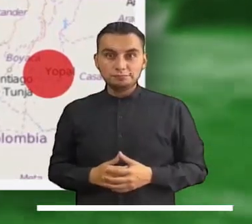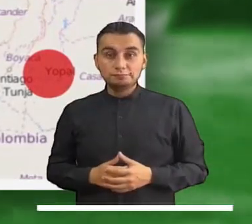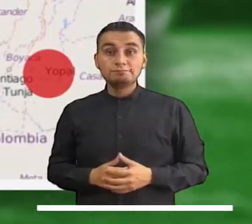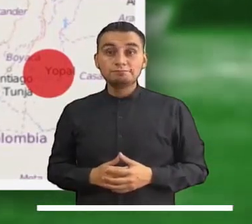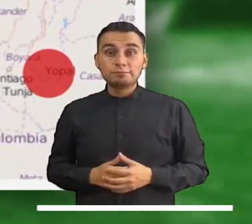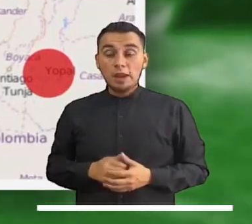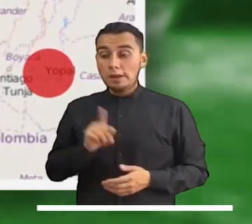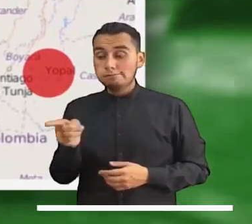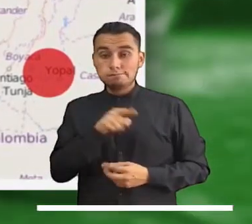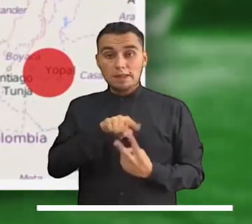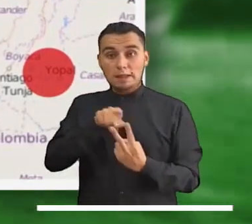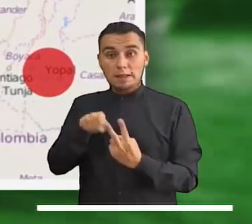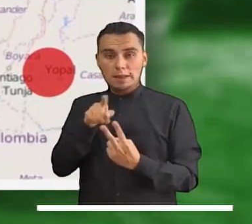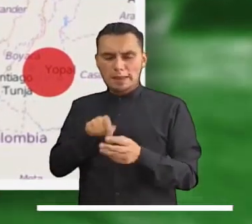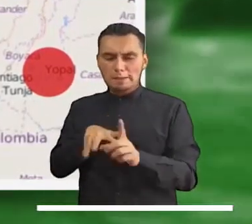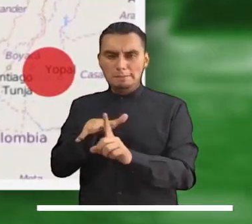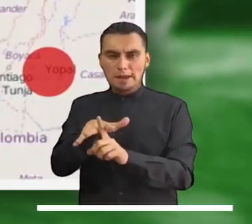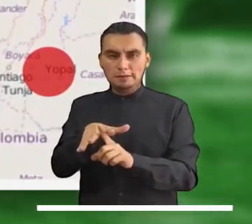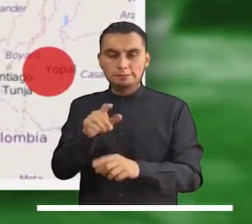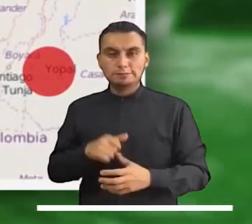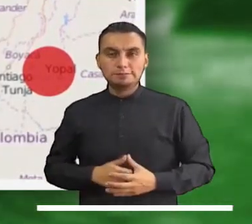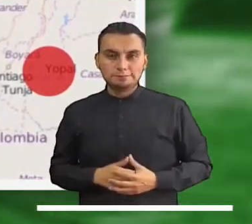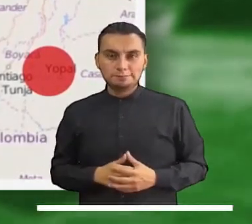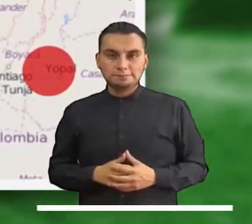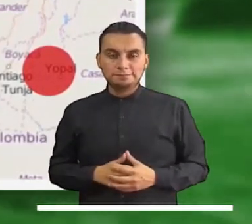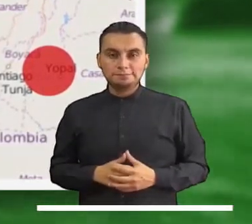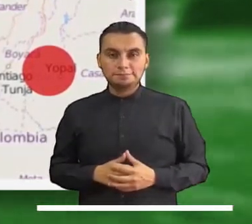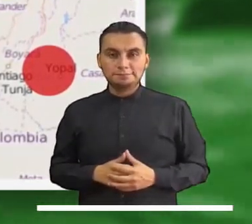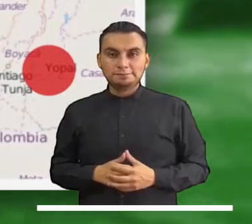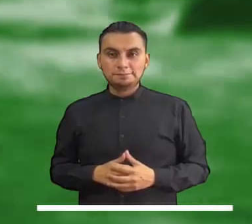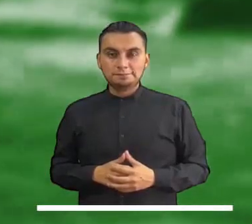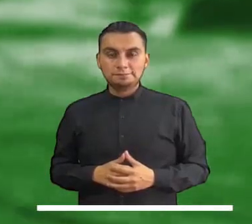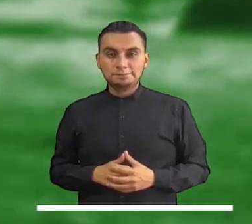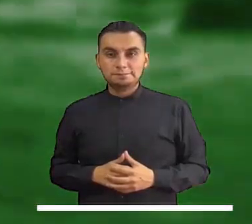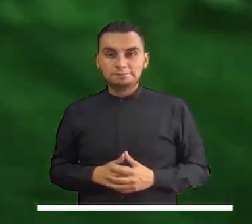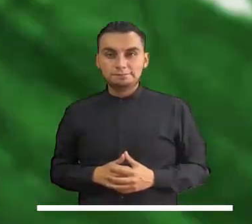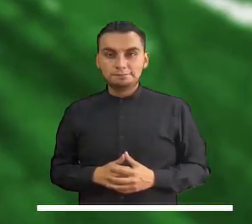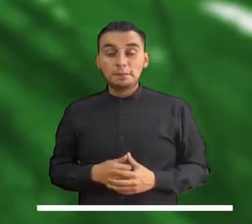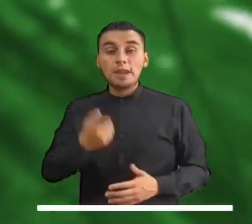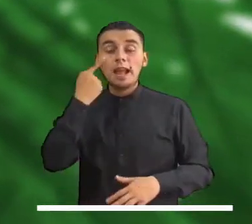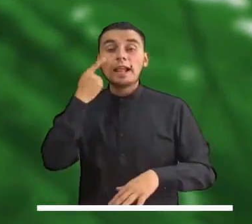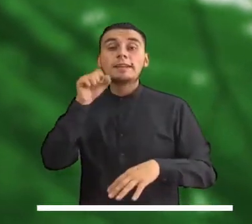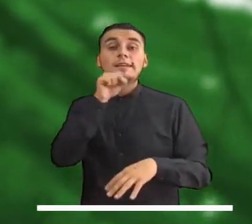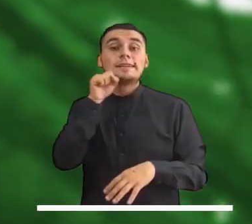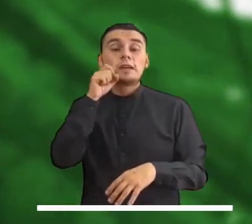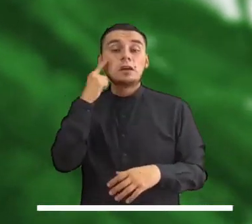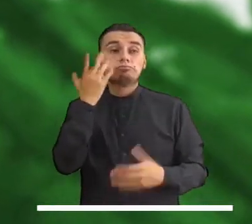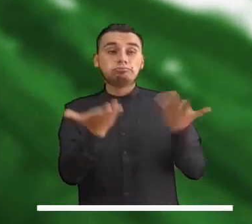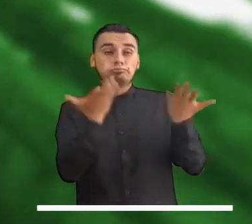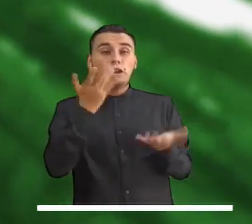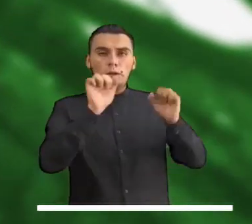los niveles de la quebrada Agua Blanca en el kilómetro 13, entre los municipios de Sácamá, La Cabulla.